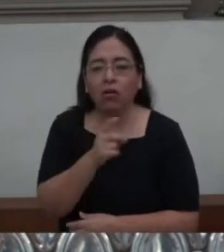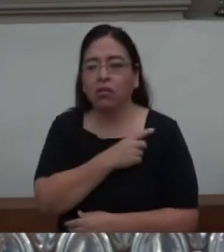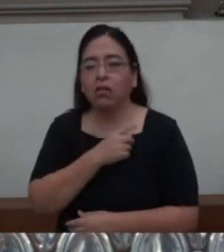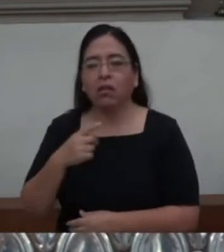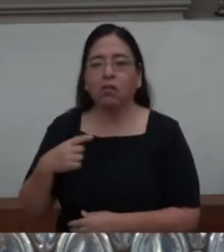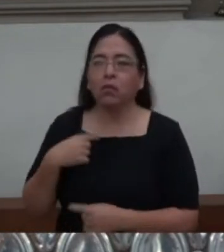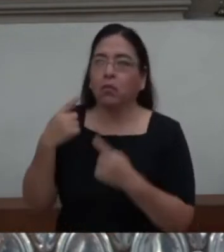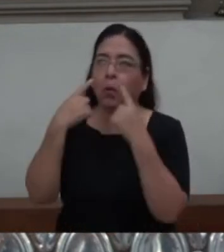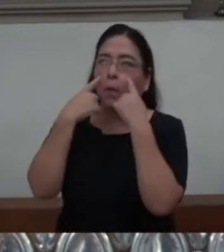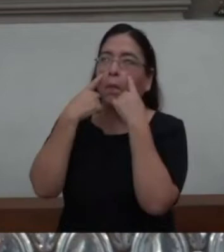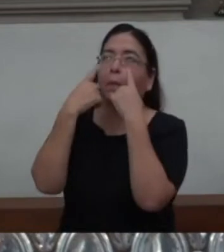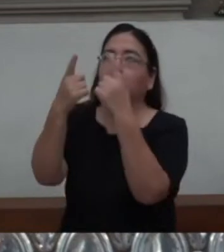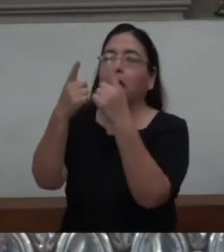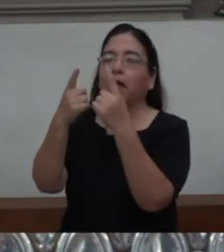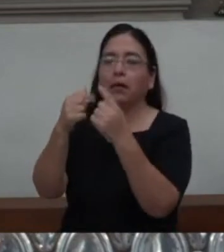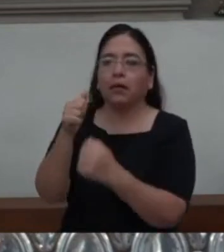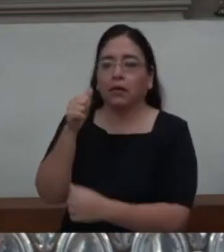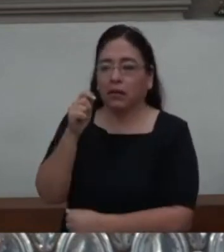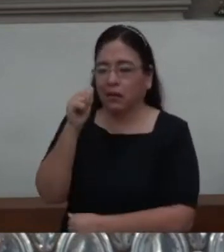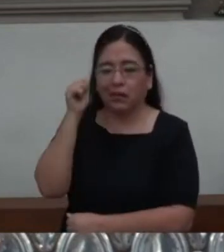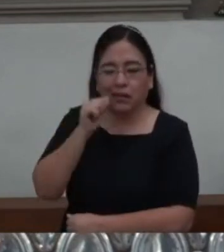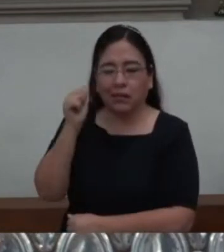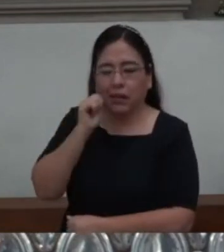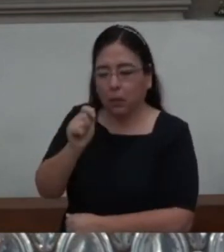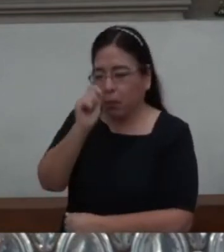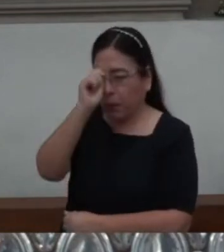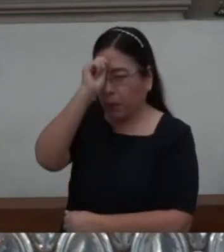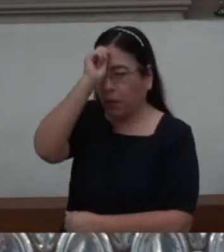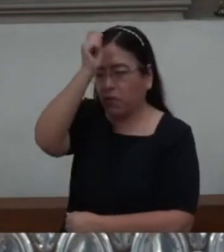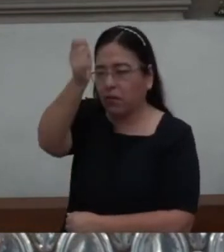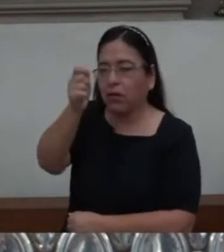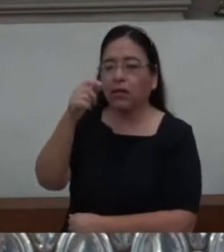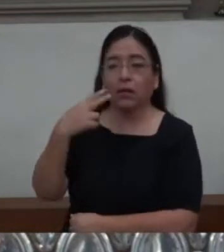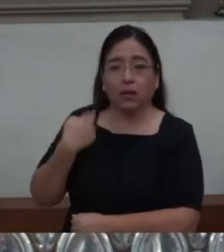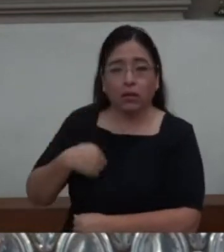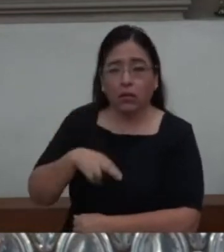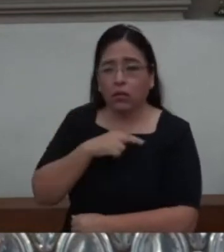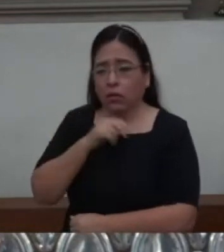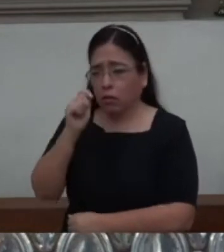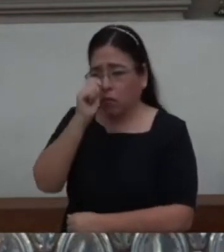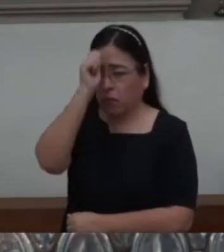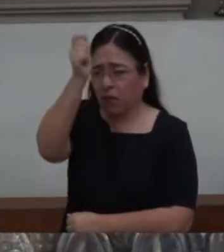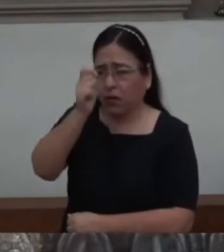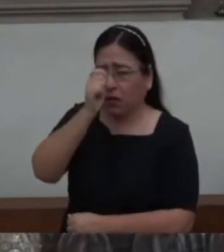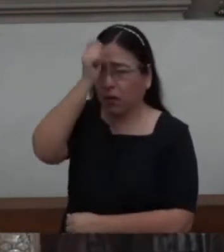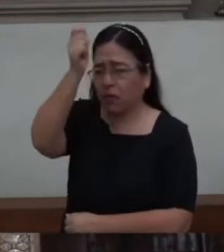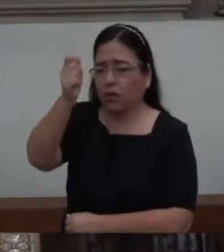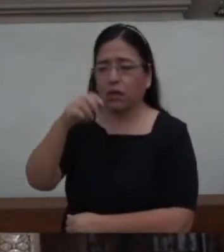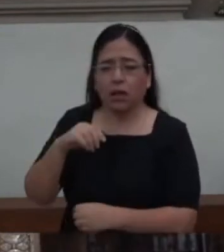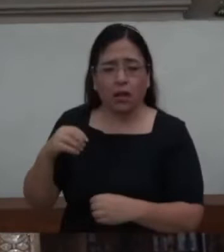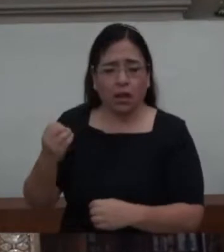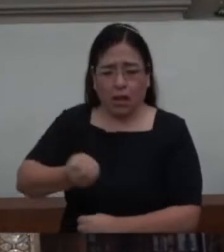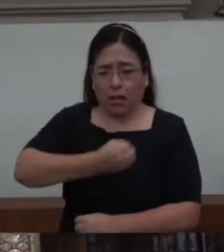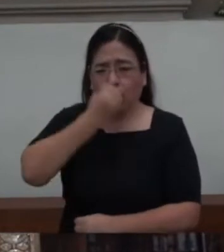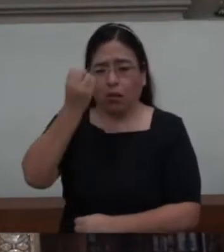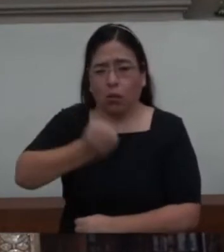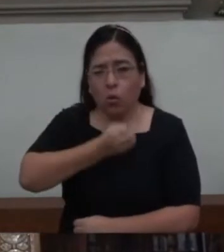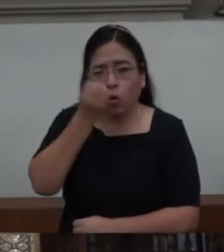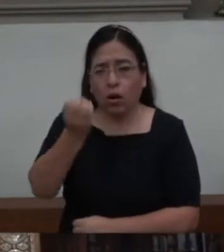Hay que bendecir. Hay que alabar a Dios. Donde hay bendición,